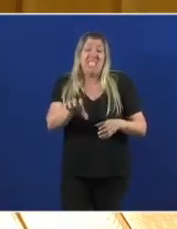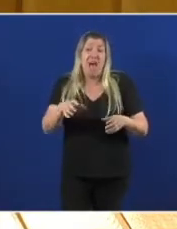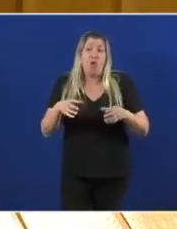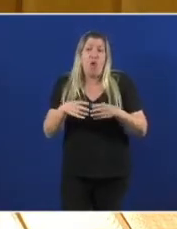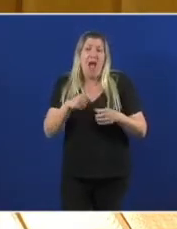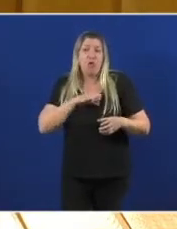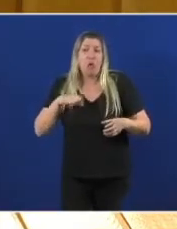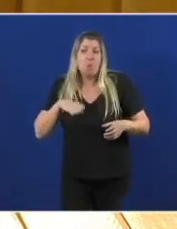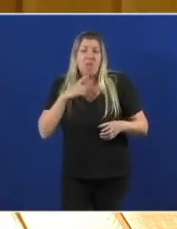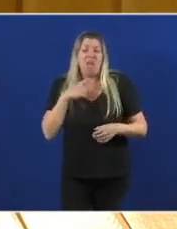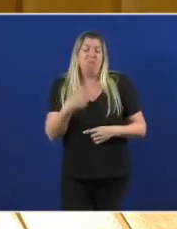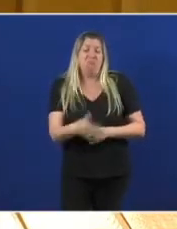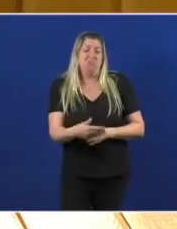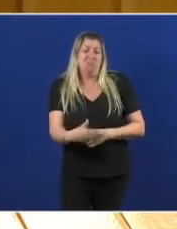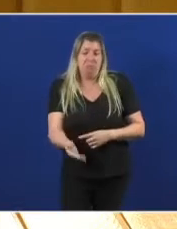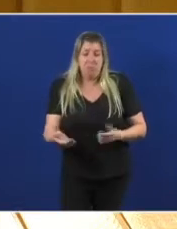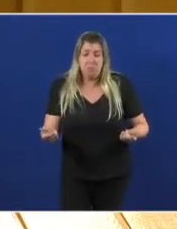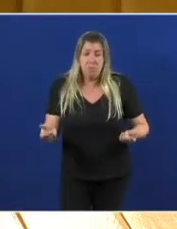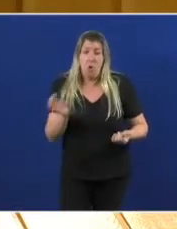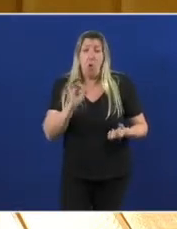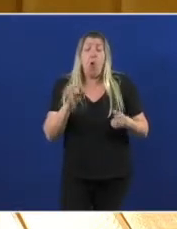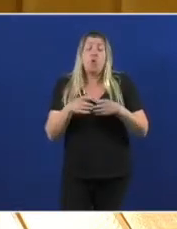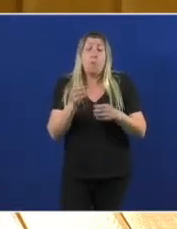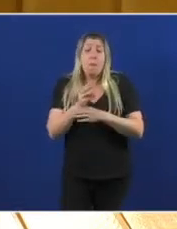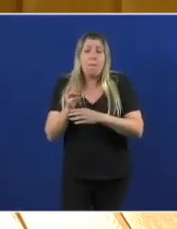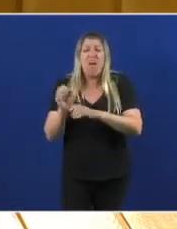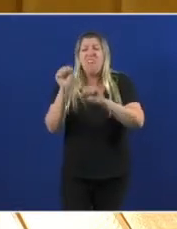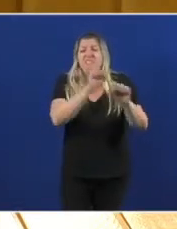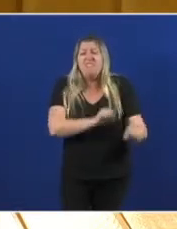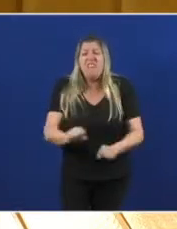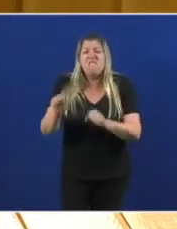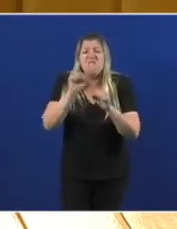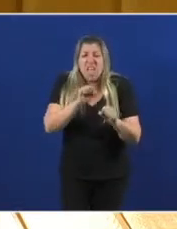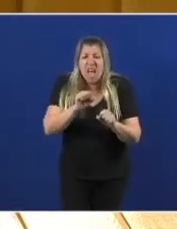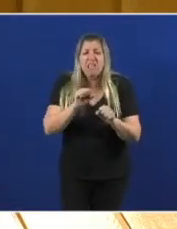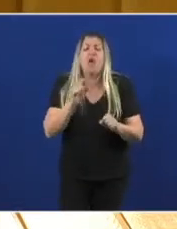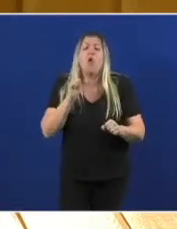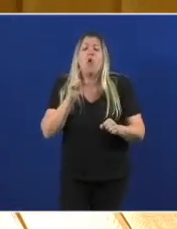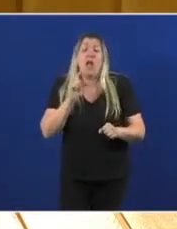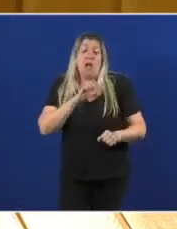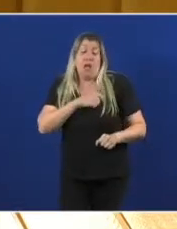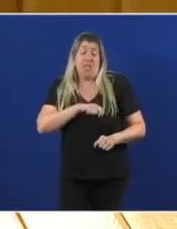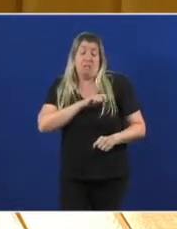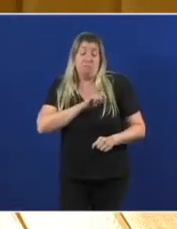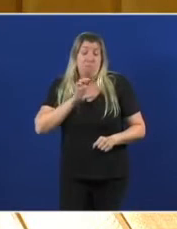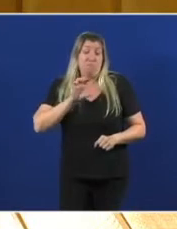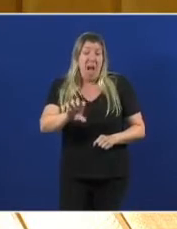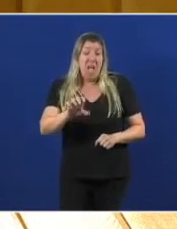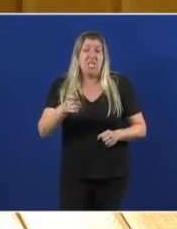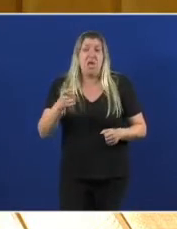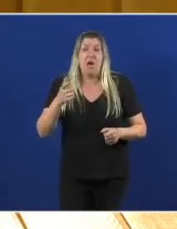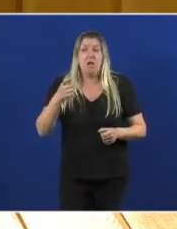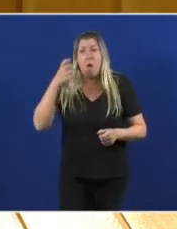plurinacional o PP que defende unha España monolítica e monárquica cunha casa real corrupta